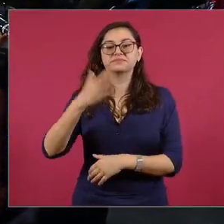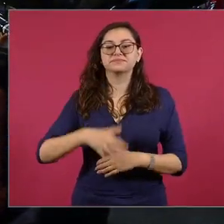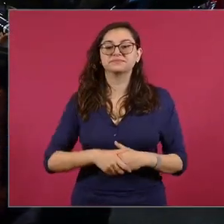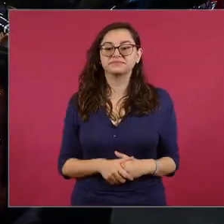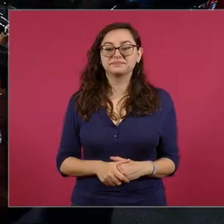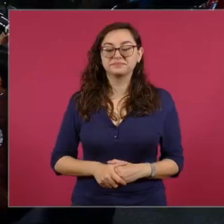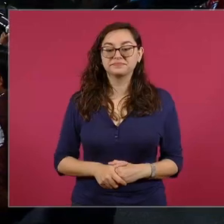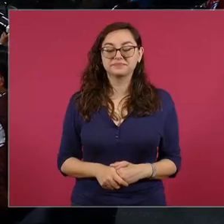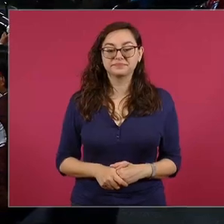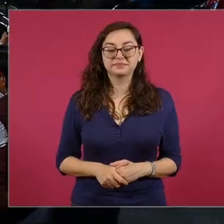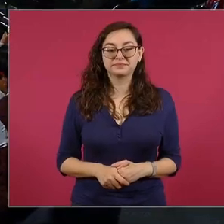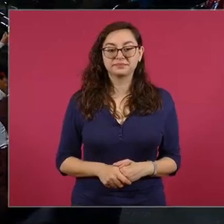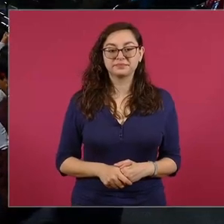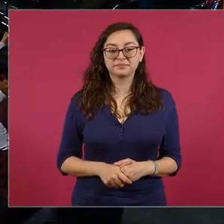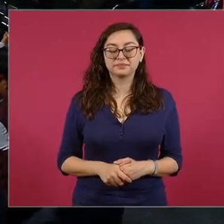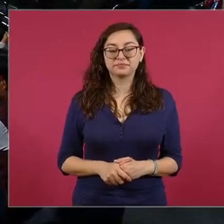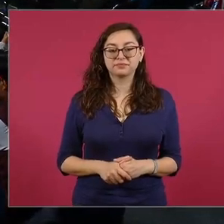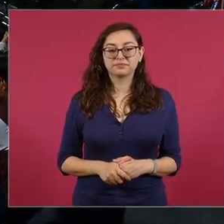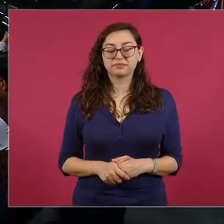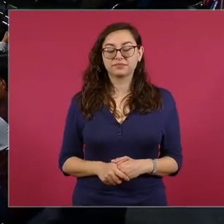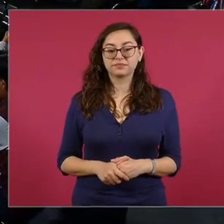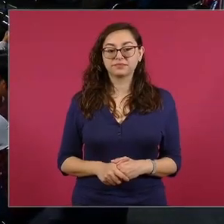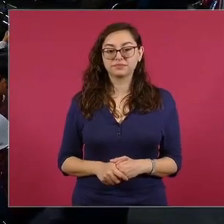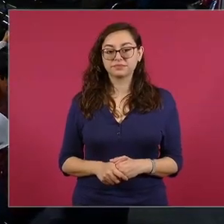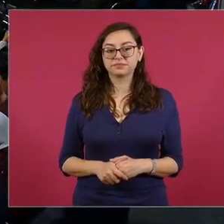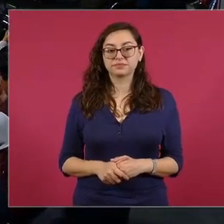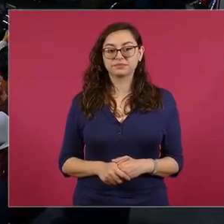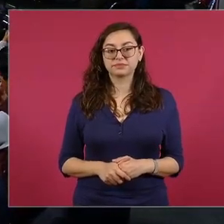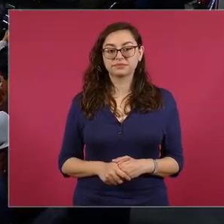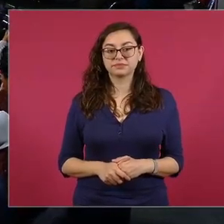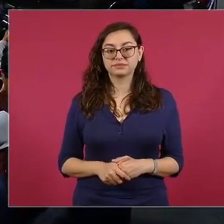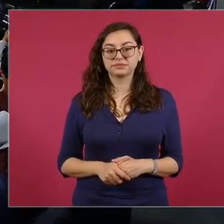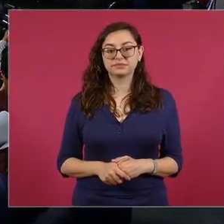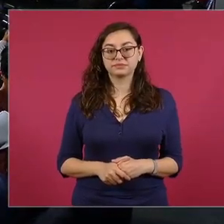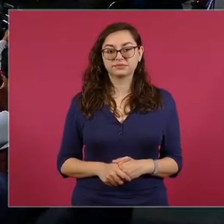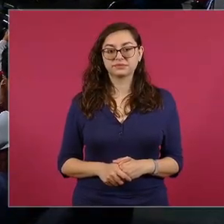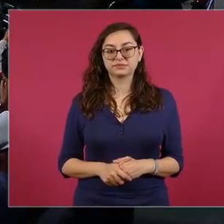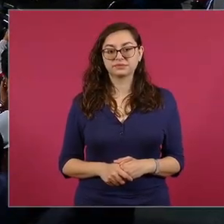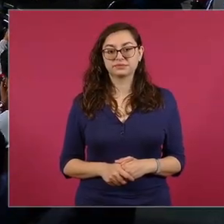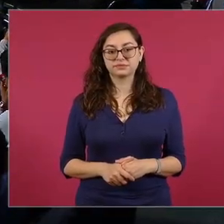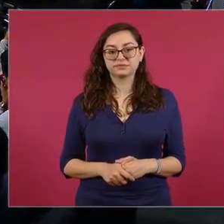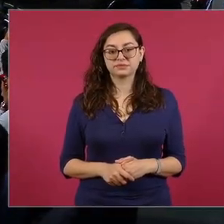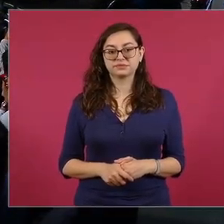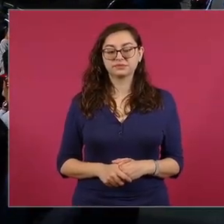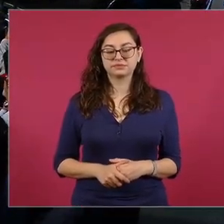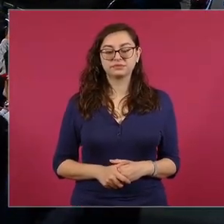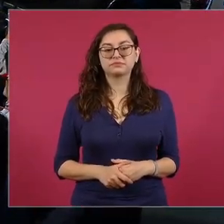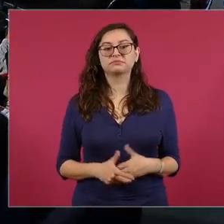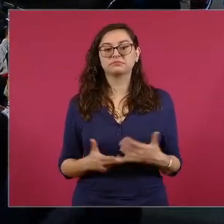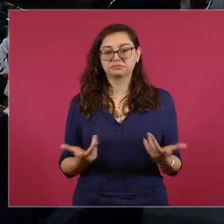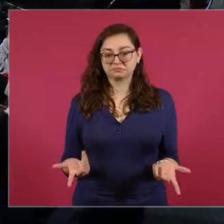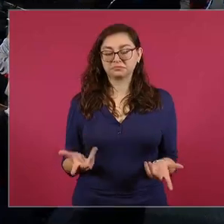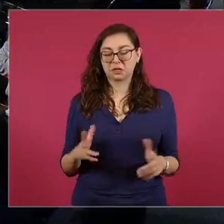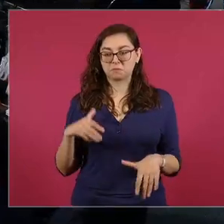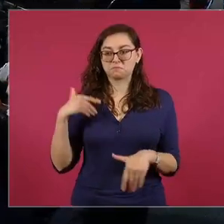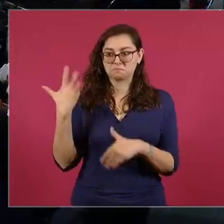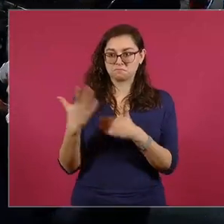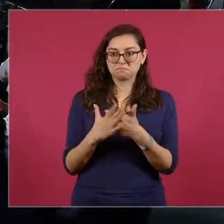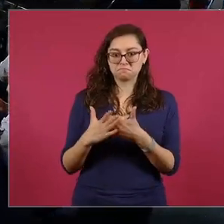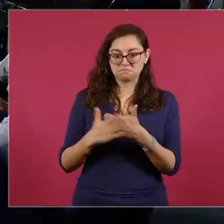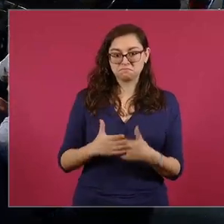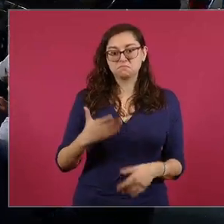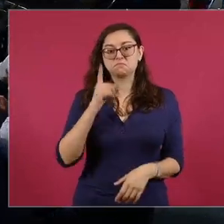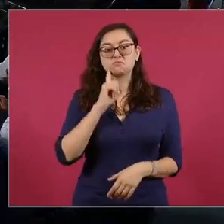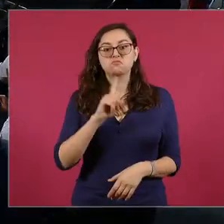En todo sentido, vamos a tener una muy buena presidenta constitucional